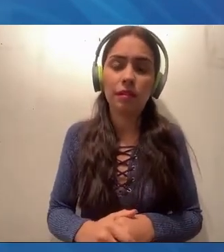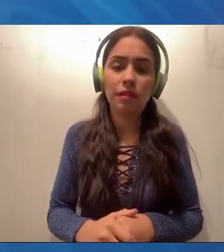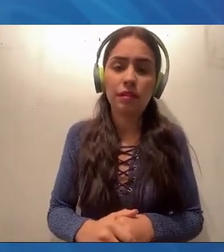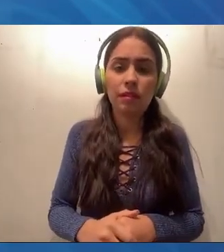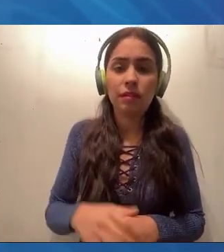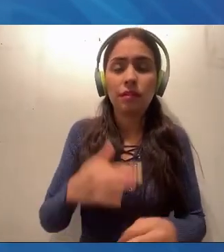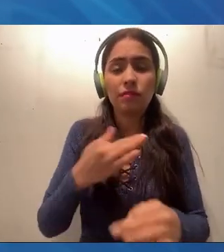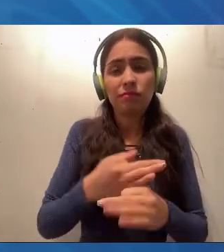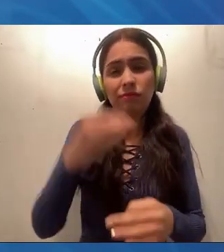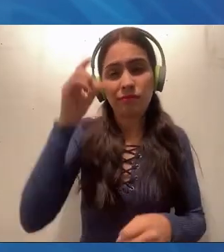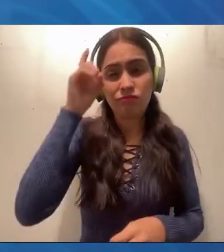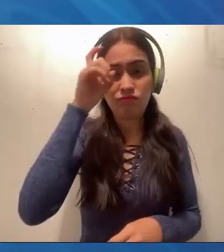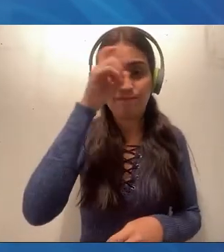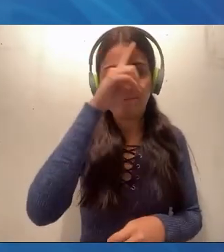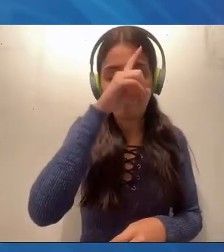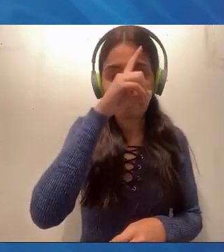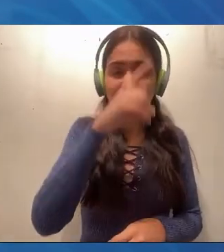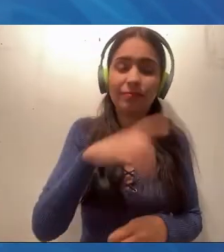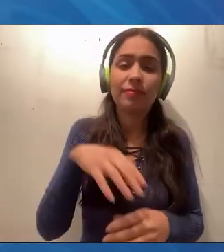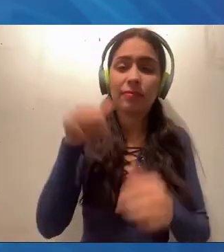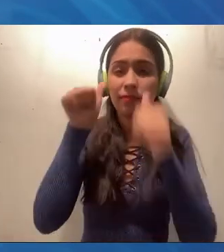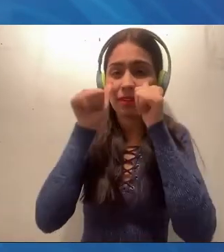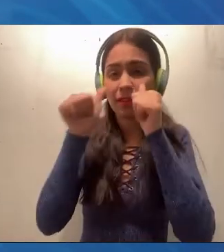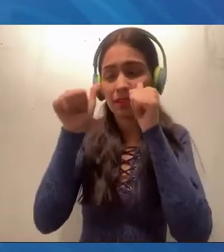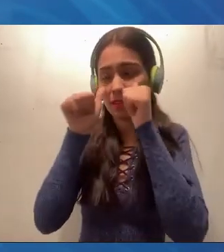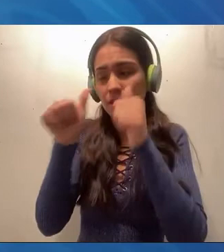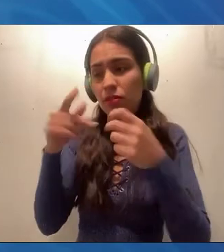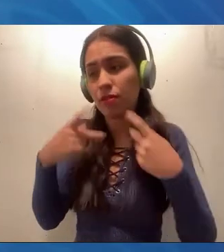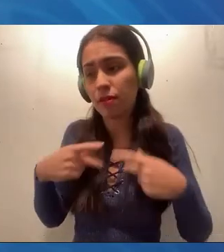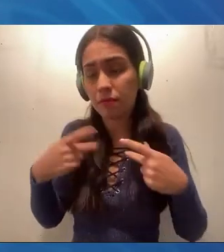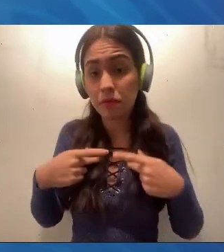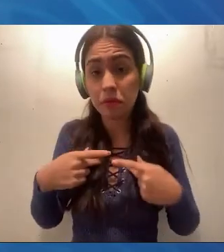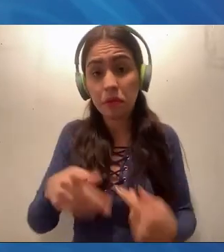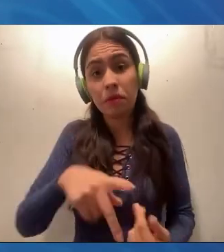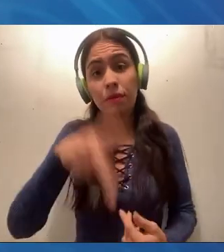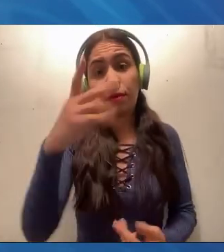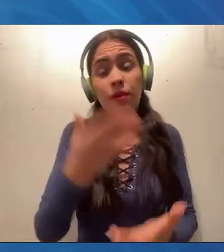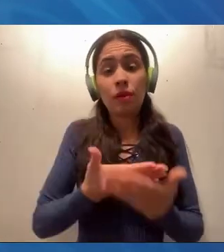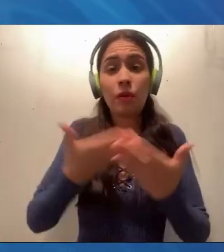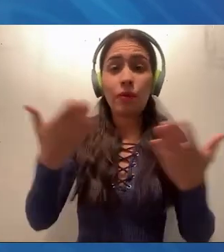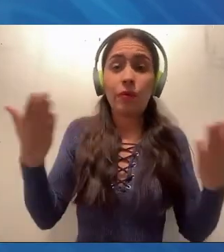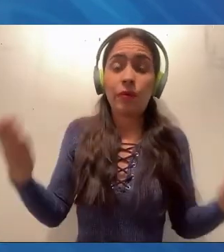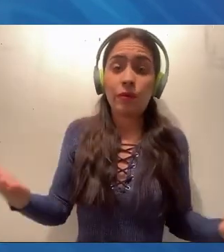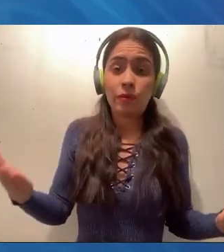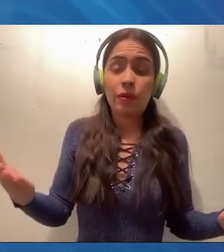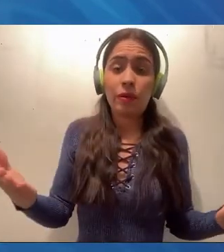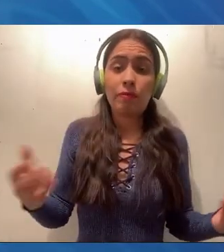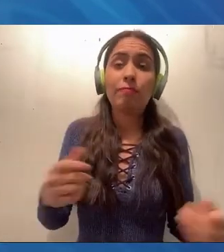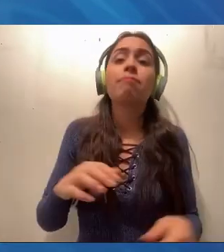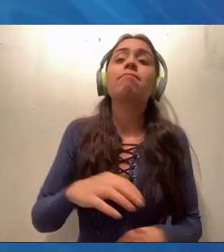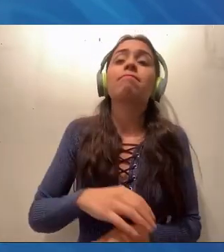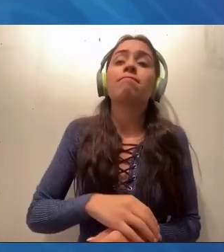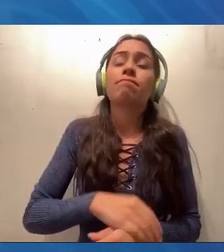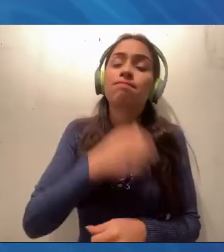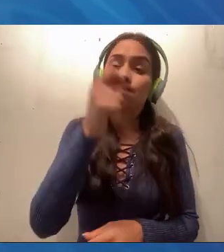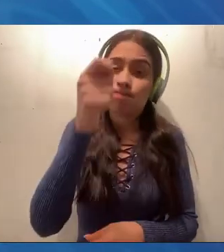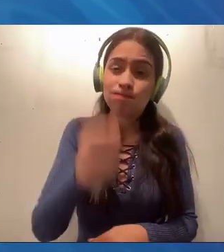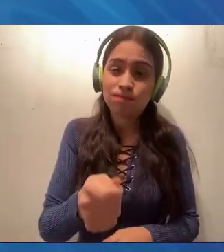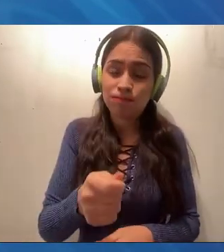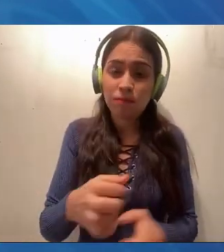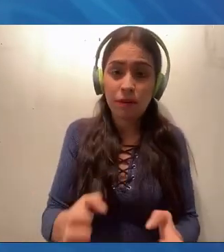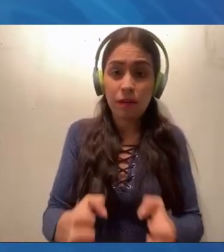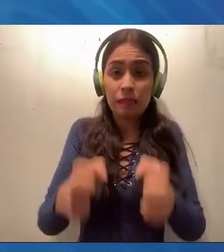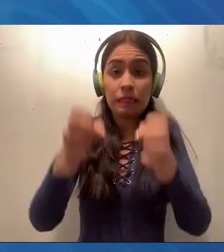usuarios. Hoy vamos a tener un edificio en donde poderlos atender completamente, pues con todas las seguridades, con todas las